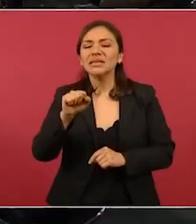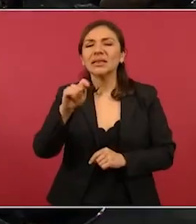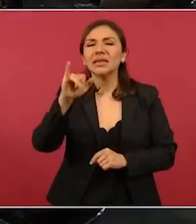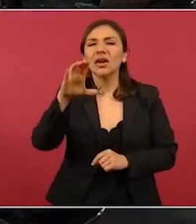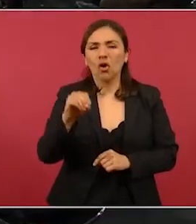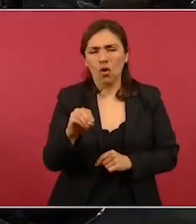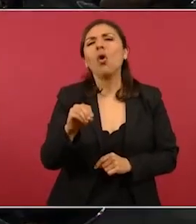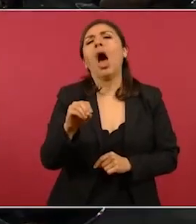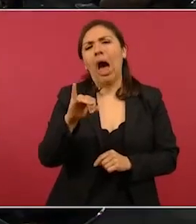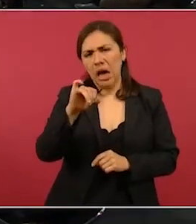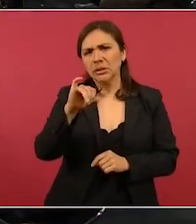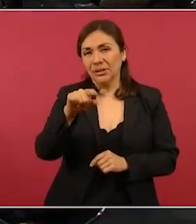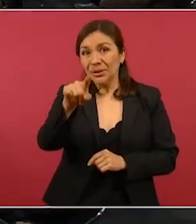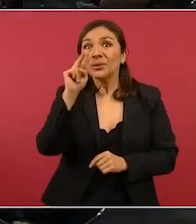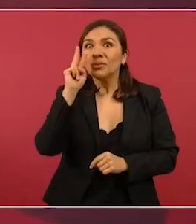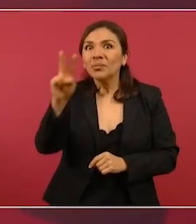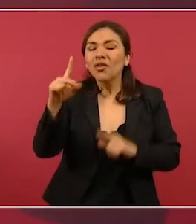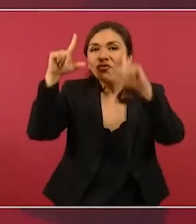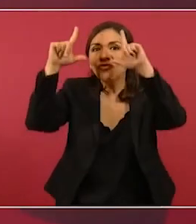¿Te puse lo de la lucha?